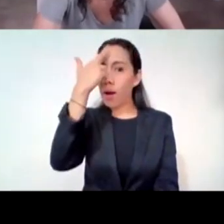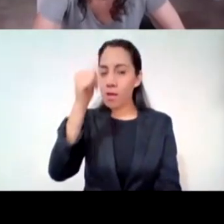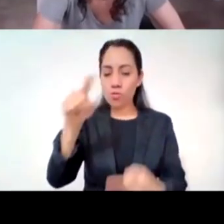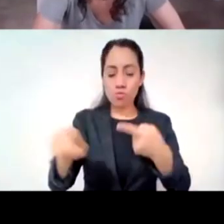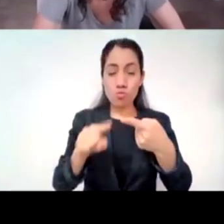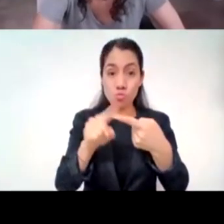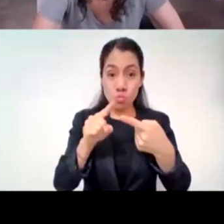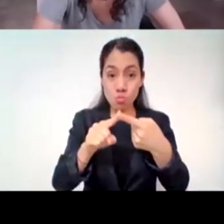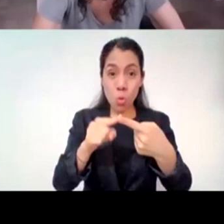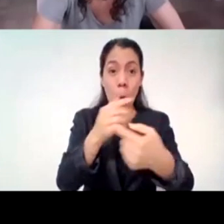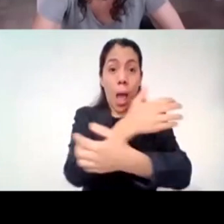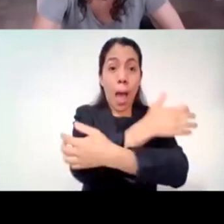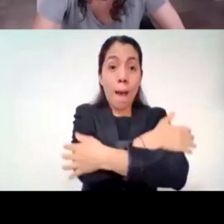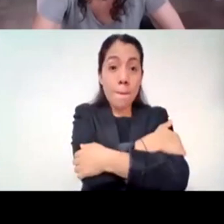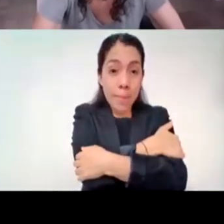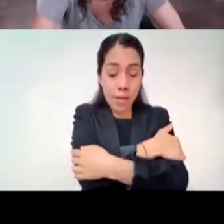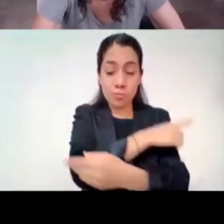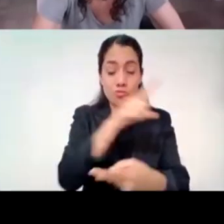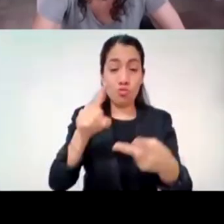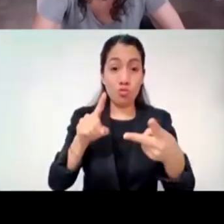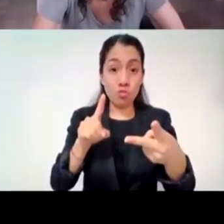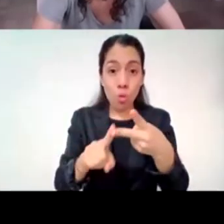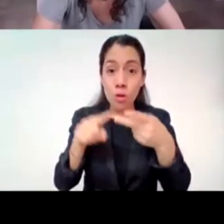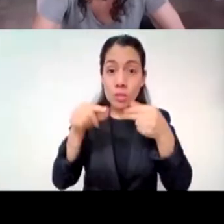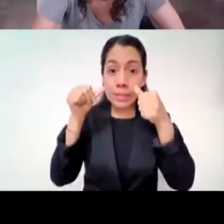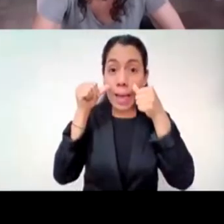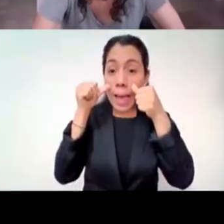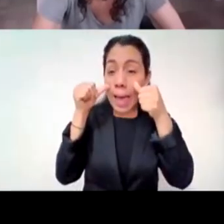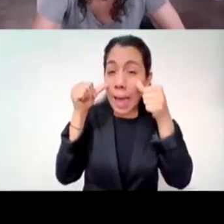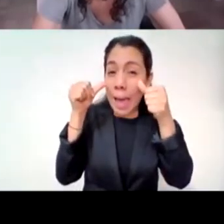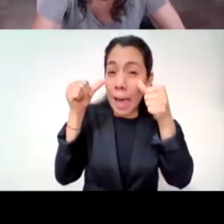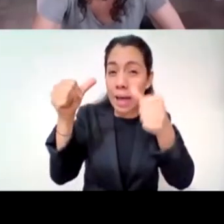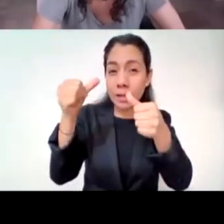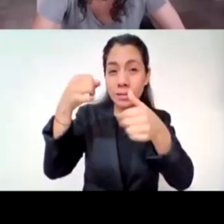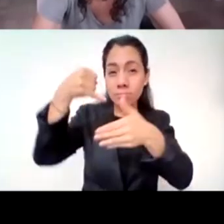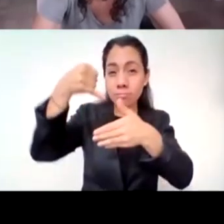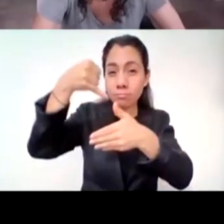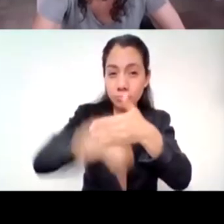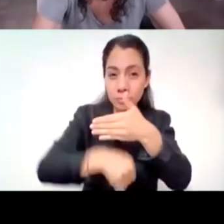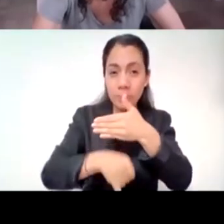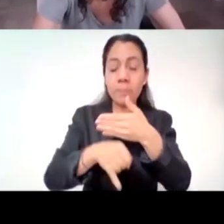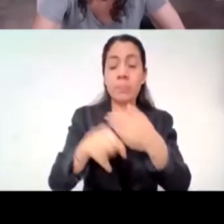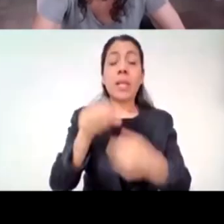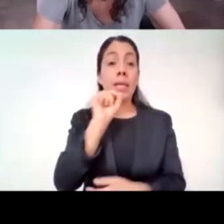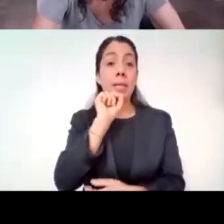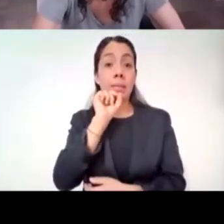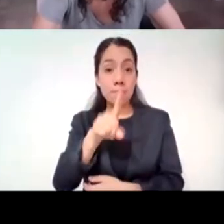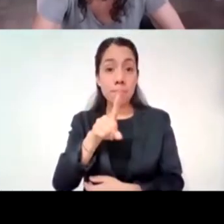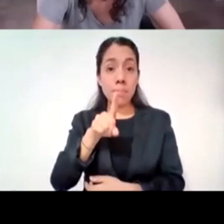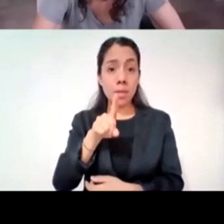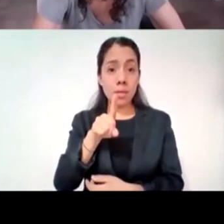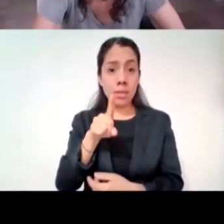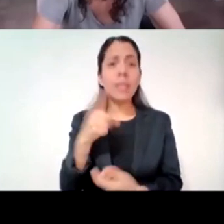escucha y nos retas también en términos creativos a esto de